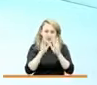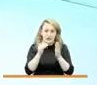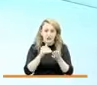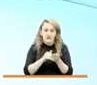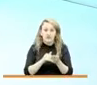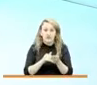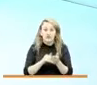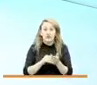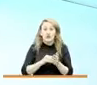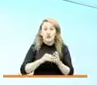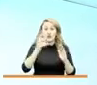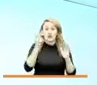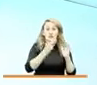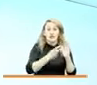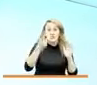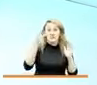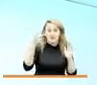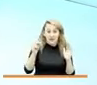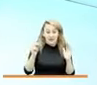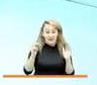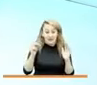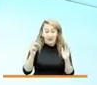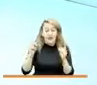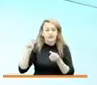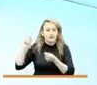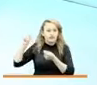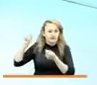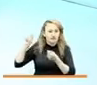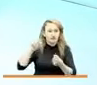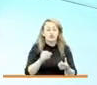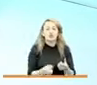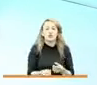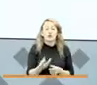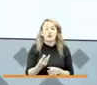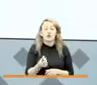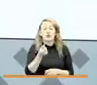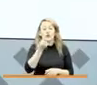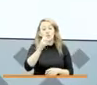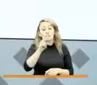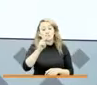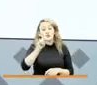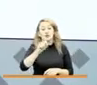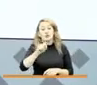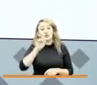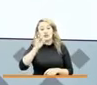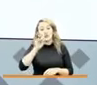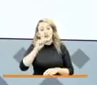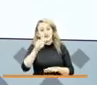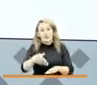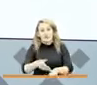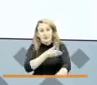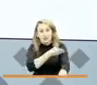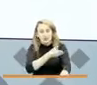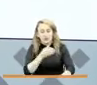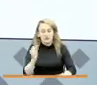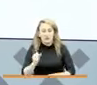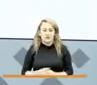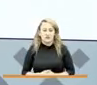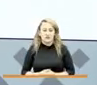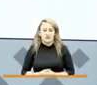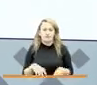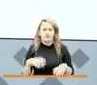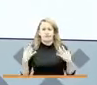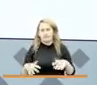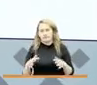2020 se invirtieron 12.3 billones de pesos. Por eso ha sido tan importante ese